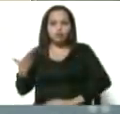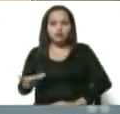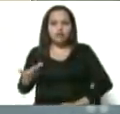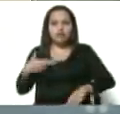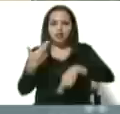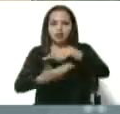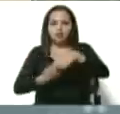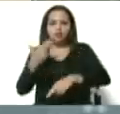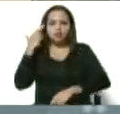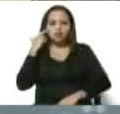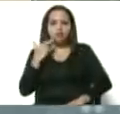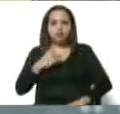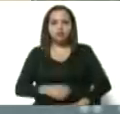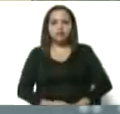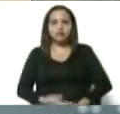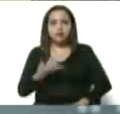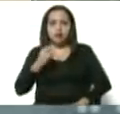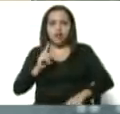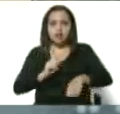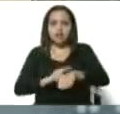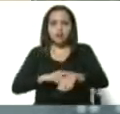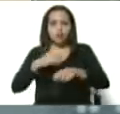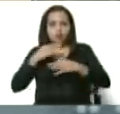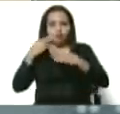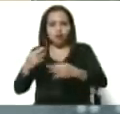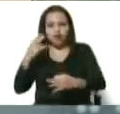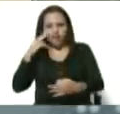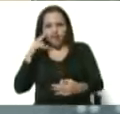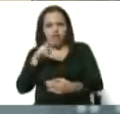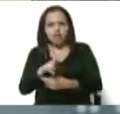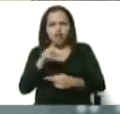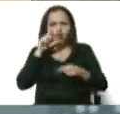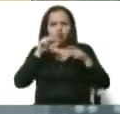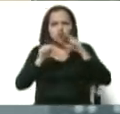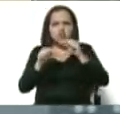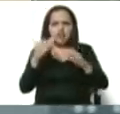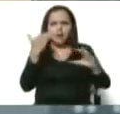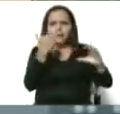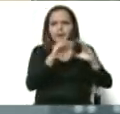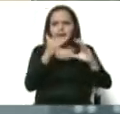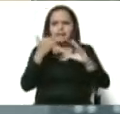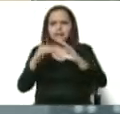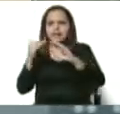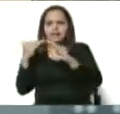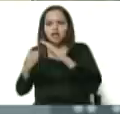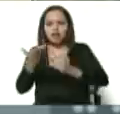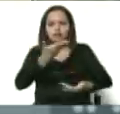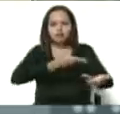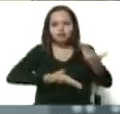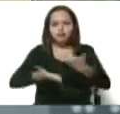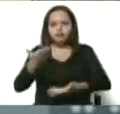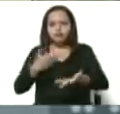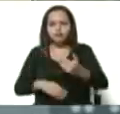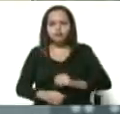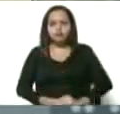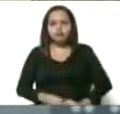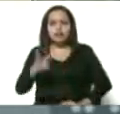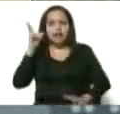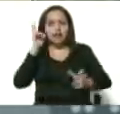bolivariana por eso estoy en tiempo real viendo aquí Twitter, mensajes, interactuando, escuchando Aristóbulo